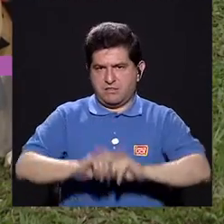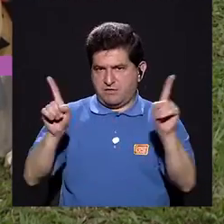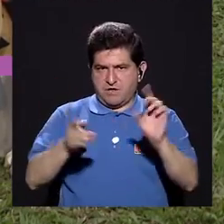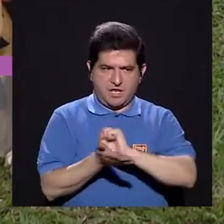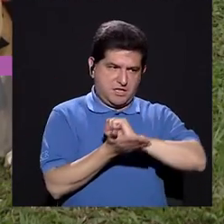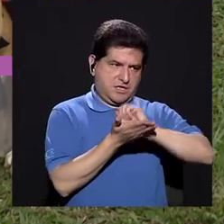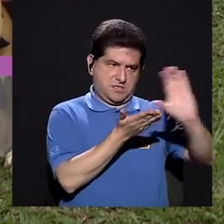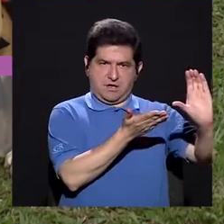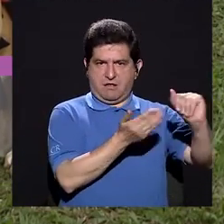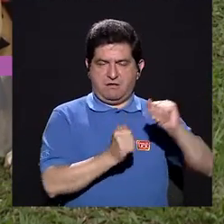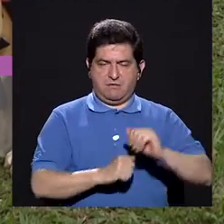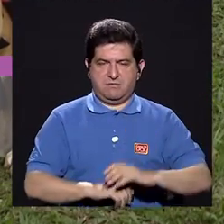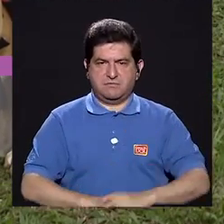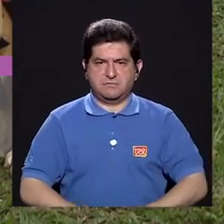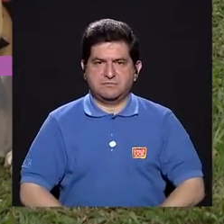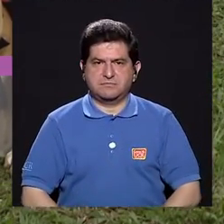Carlos.